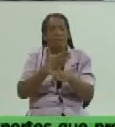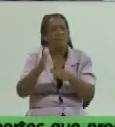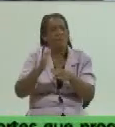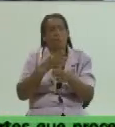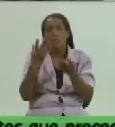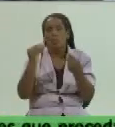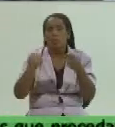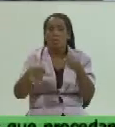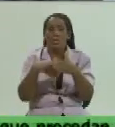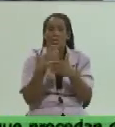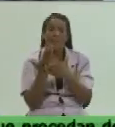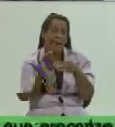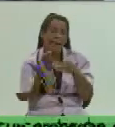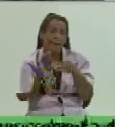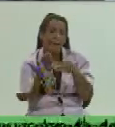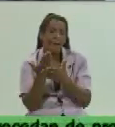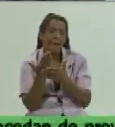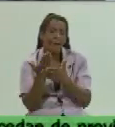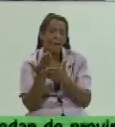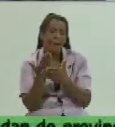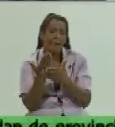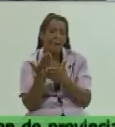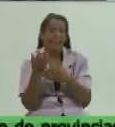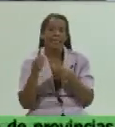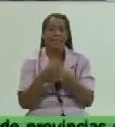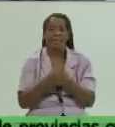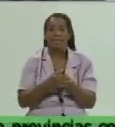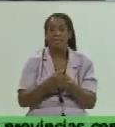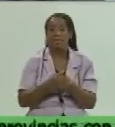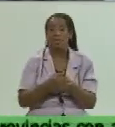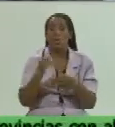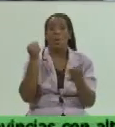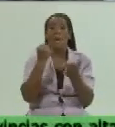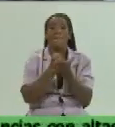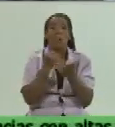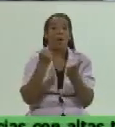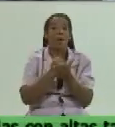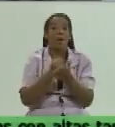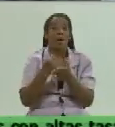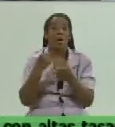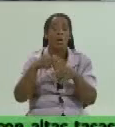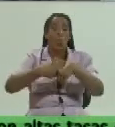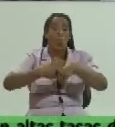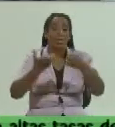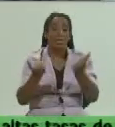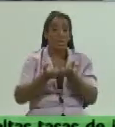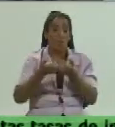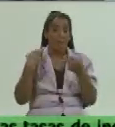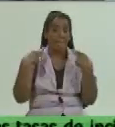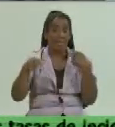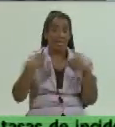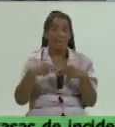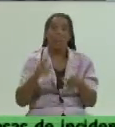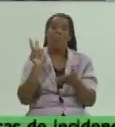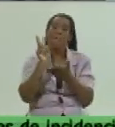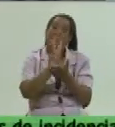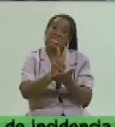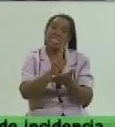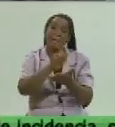pues primeramente lo aprueba con su administración y ahí se visitan se visitan con planificación entonces